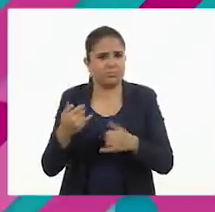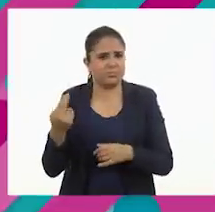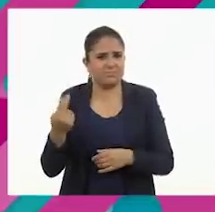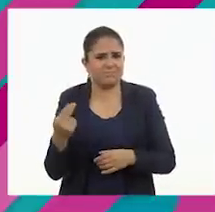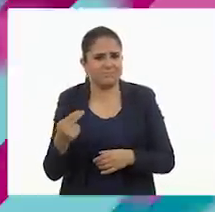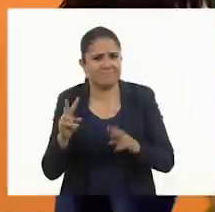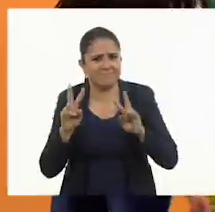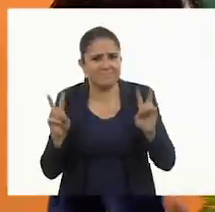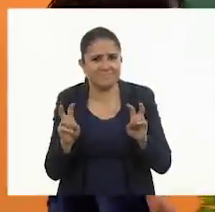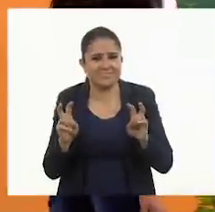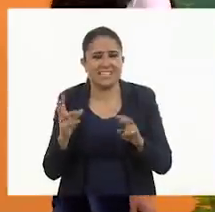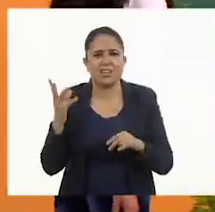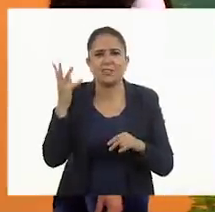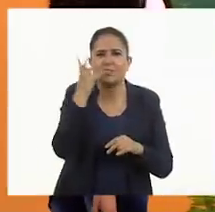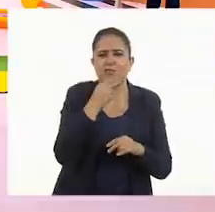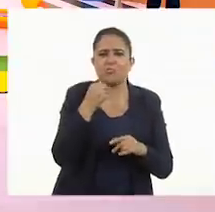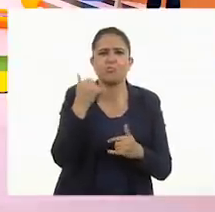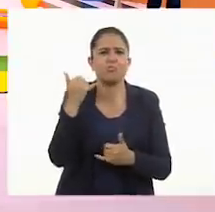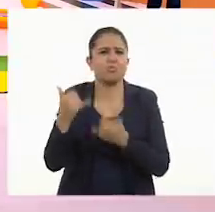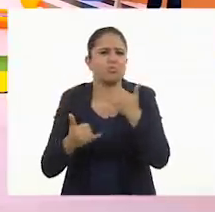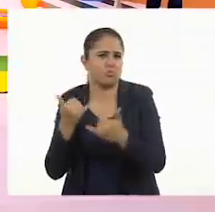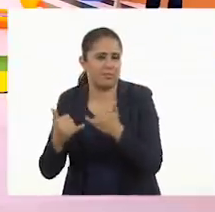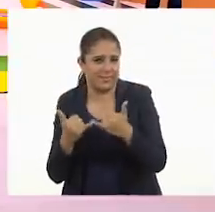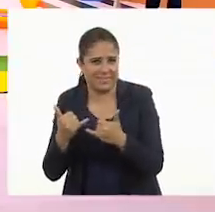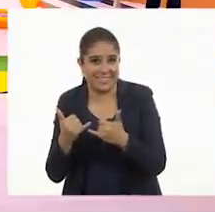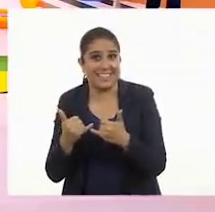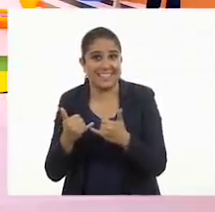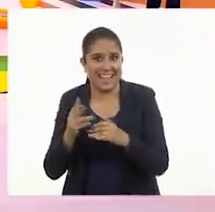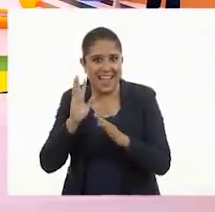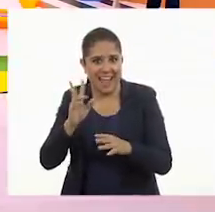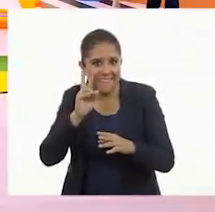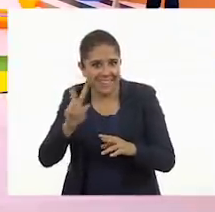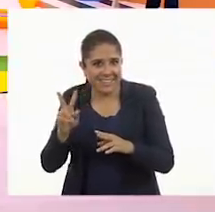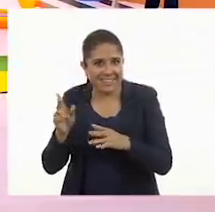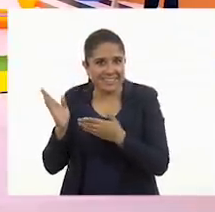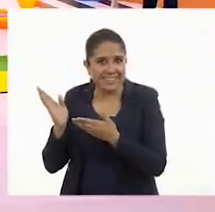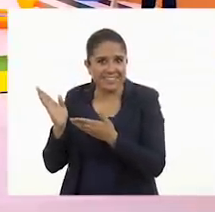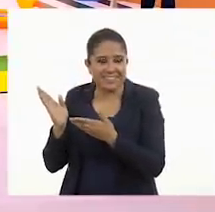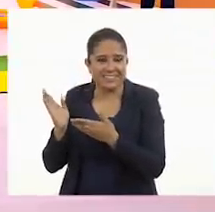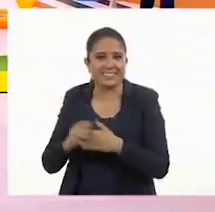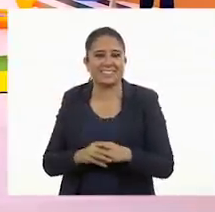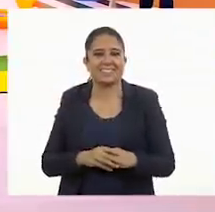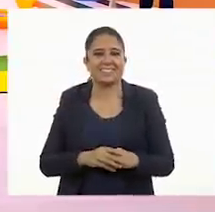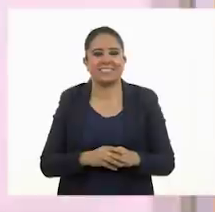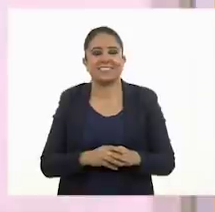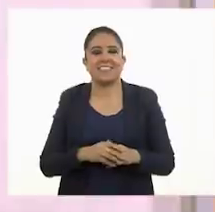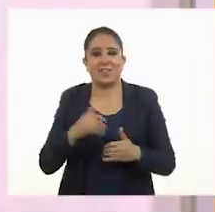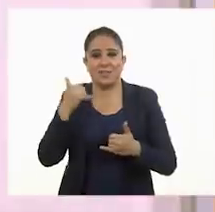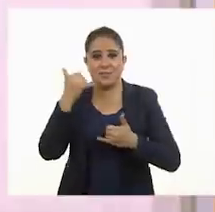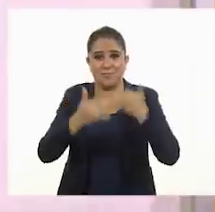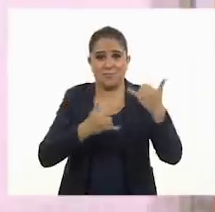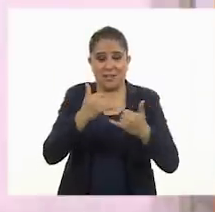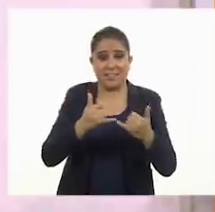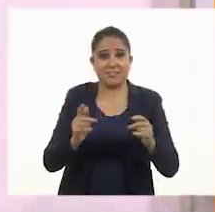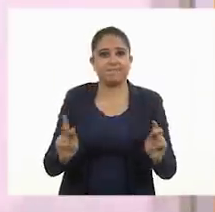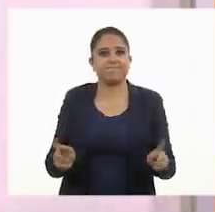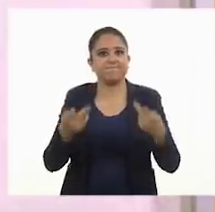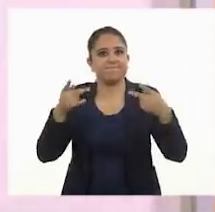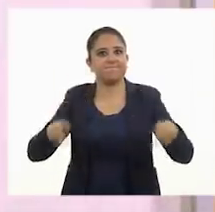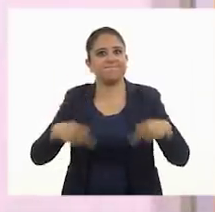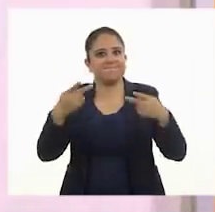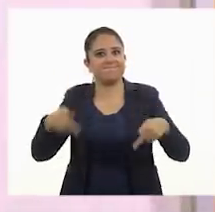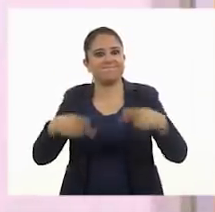lindos juguetes. ¿Ya viste? ¡Mmm! Tenemos juguetes que están a la venta.